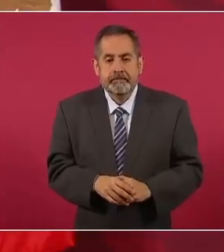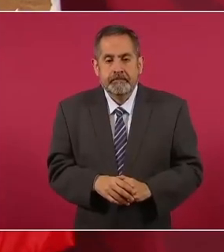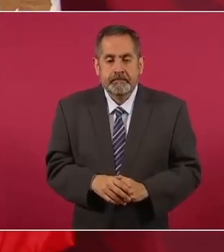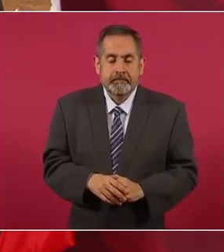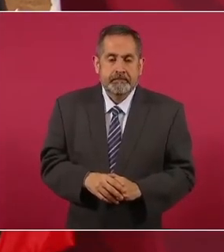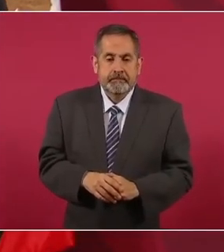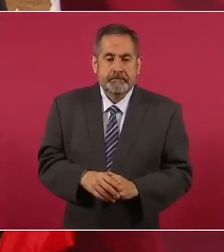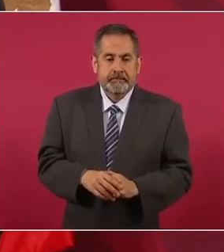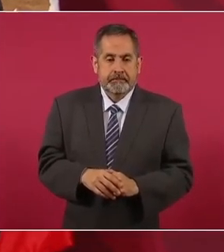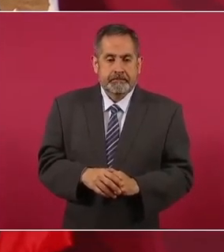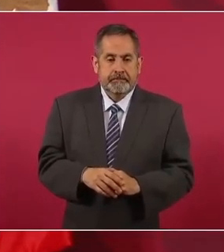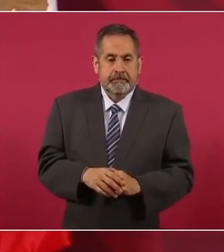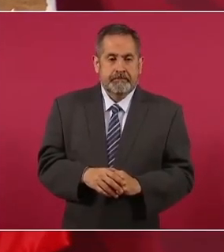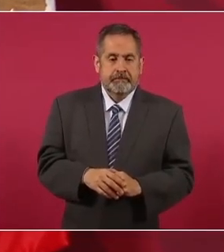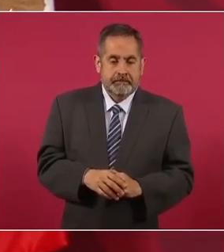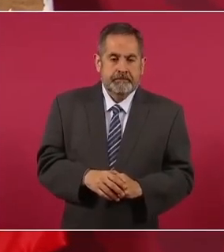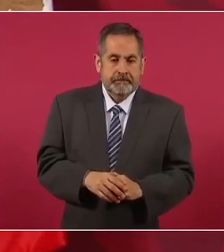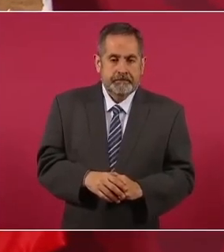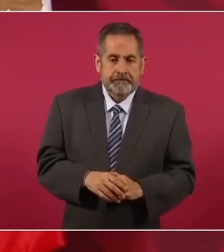hablar de este